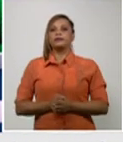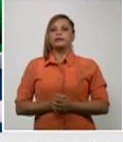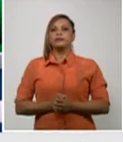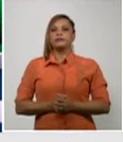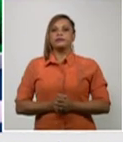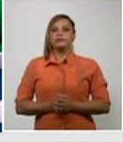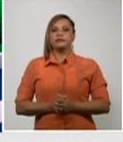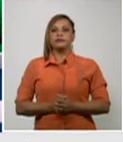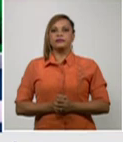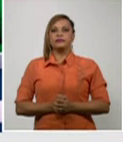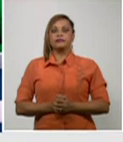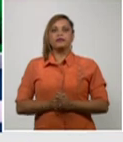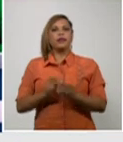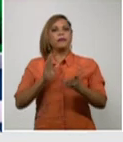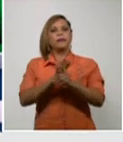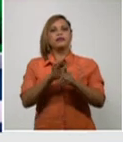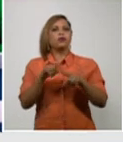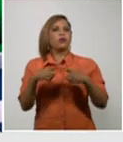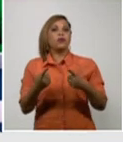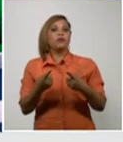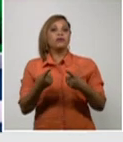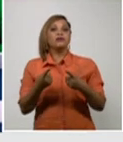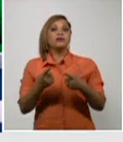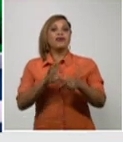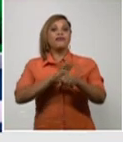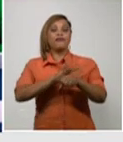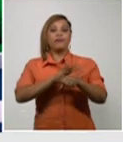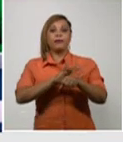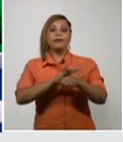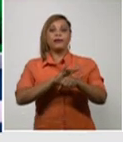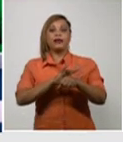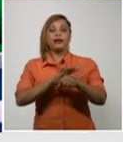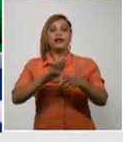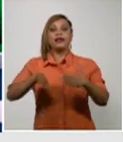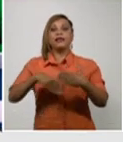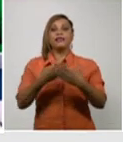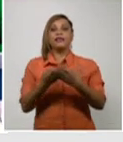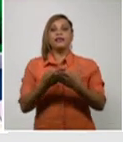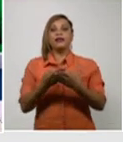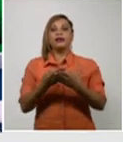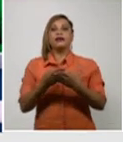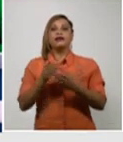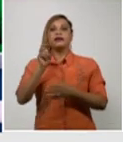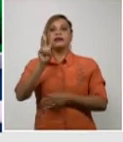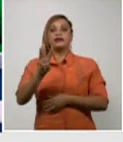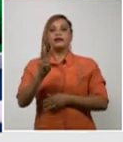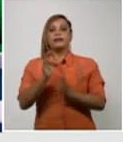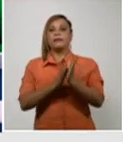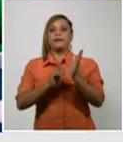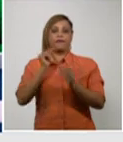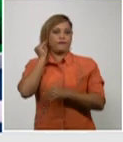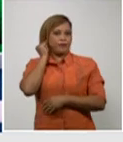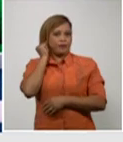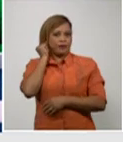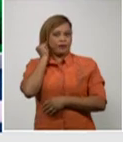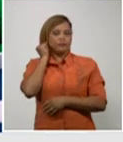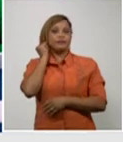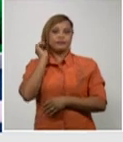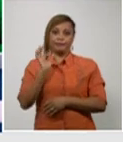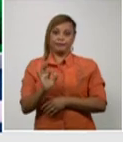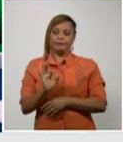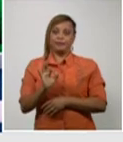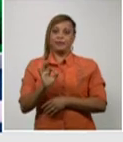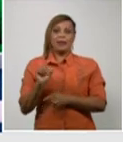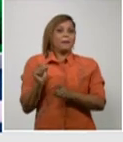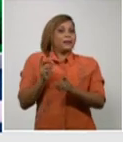empezó con síntomas de la enfermedad el día 3 de febrero, inicialmente una tos